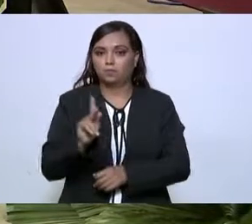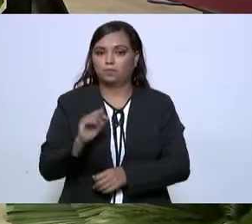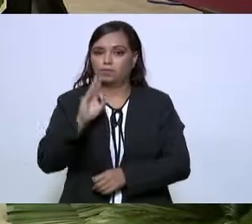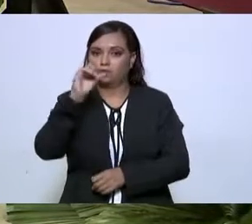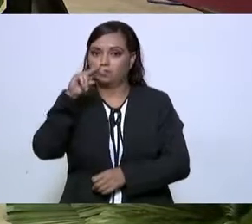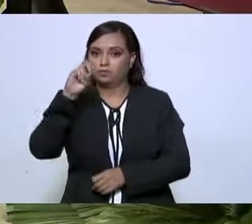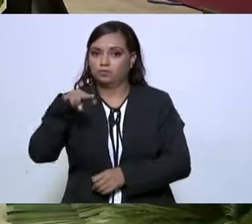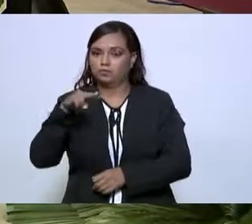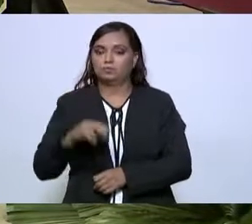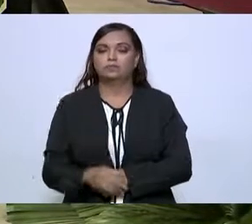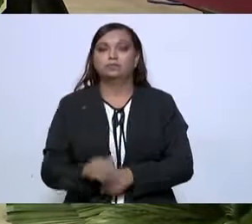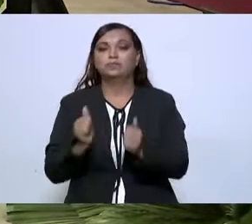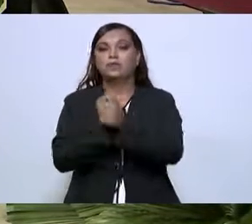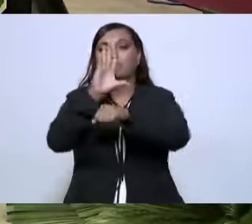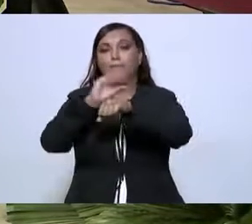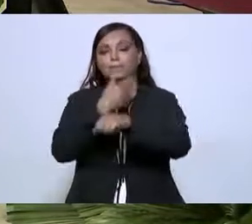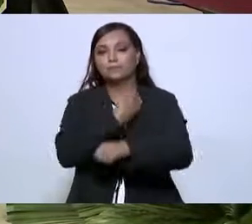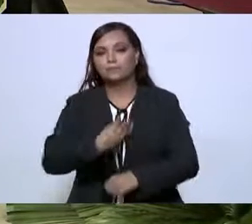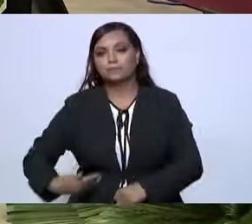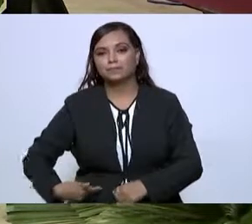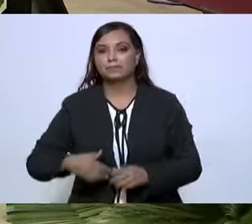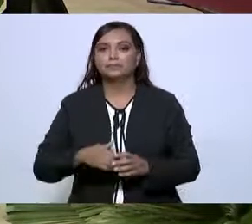Con su permiso, señor presidente.